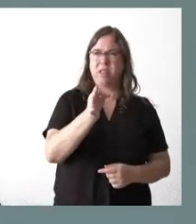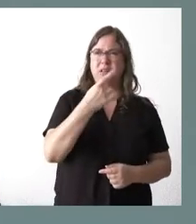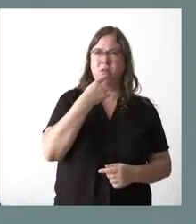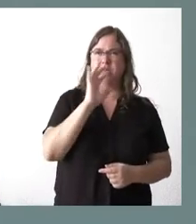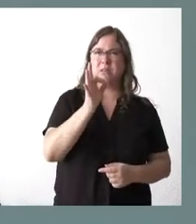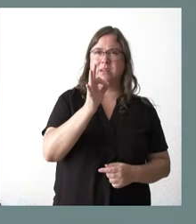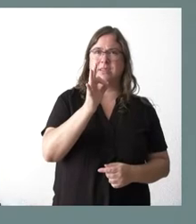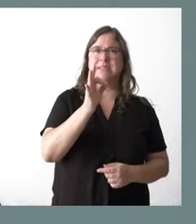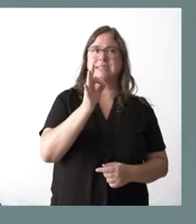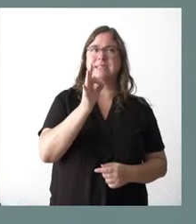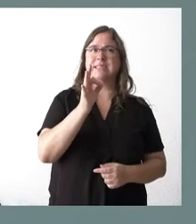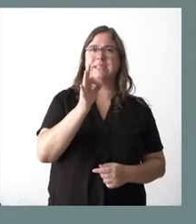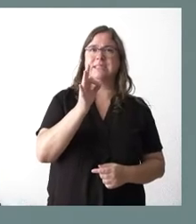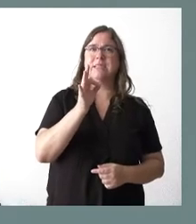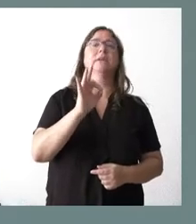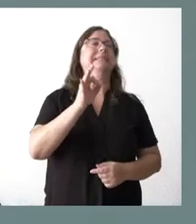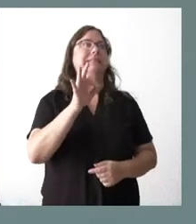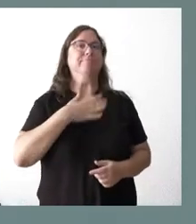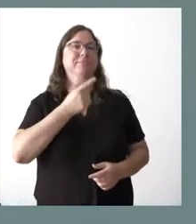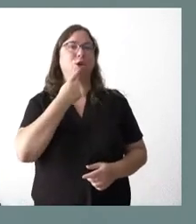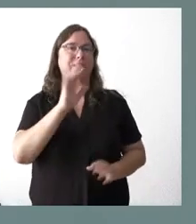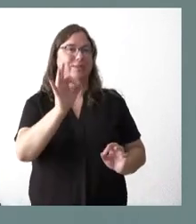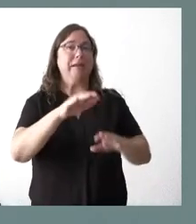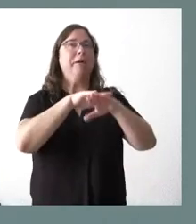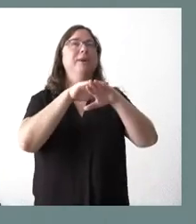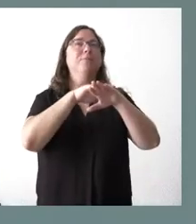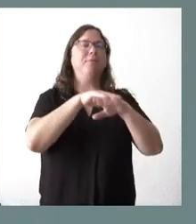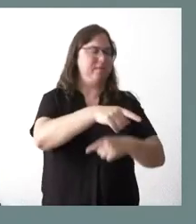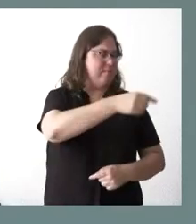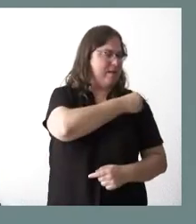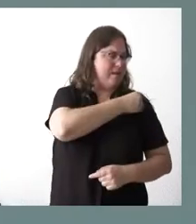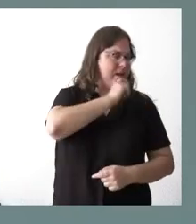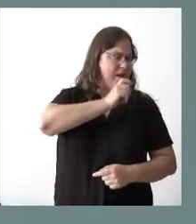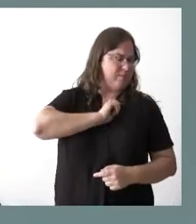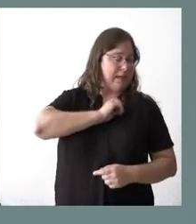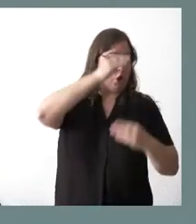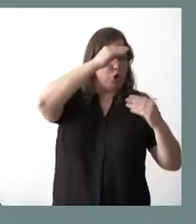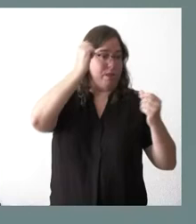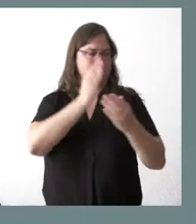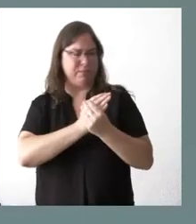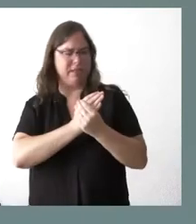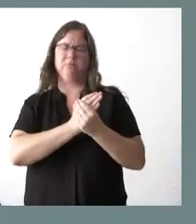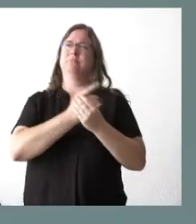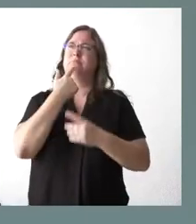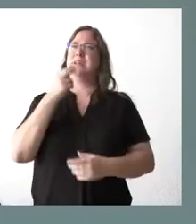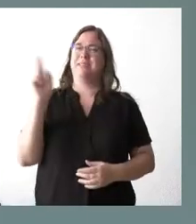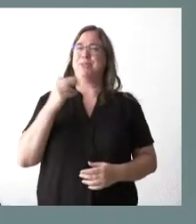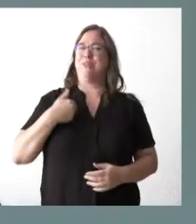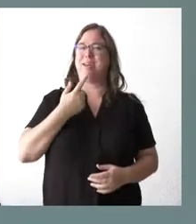Sí, sí, sí, sí que lo he dicho, sí. Perdón. Es que me lo estaban recordando y se te olvidado su expediente, pero ahora que lo estoy repitiendo, digo, es que lo he dicho.